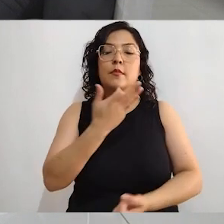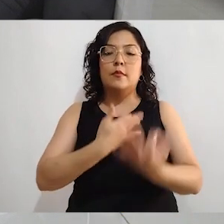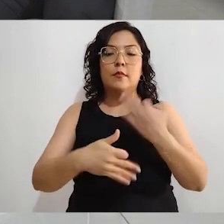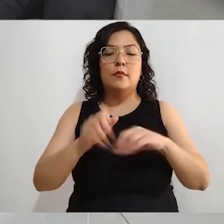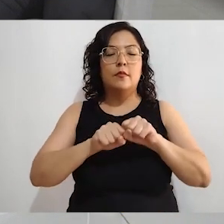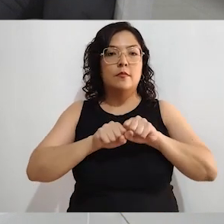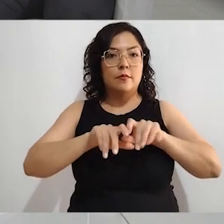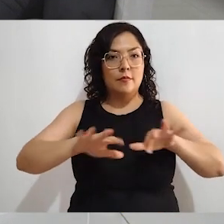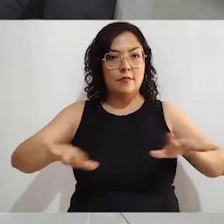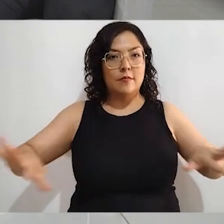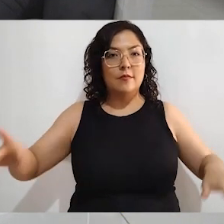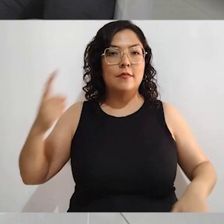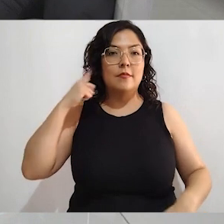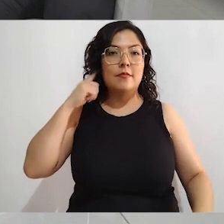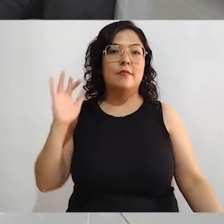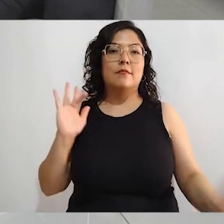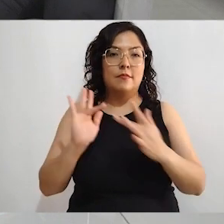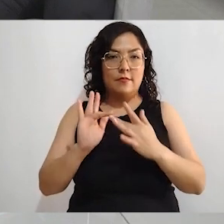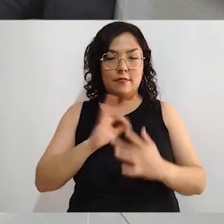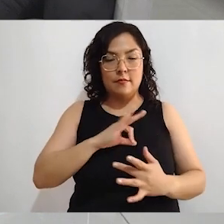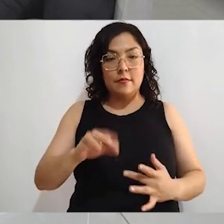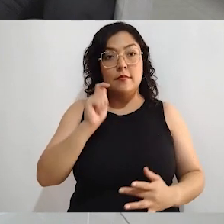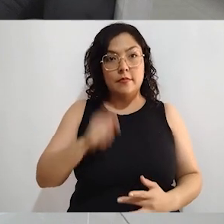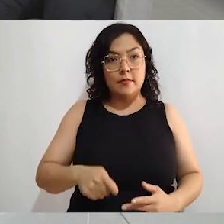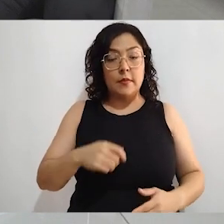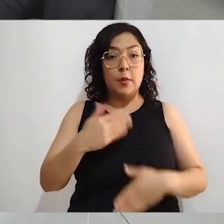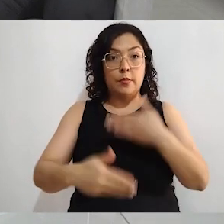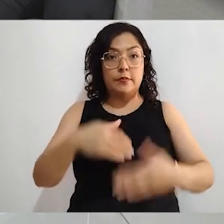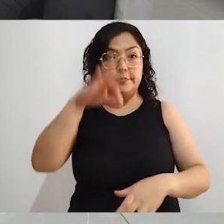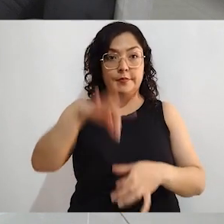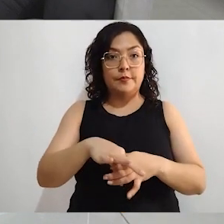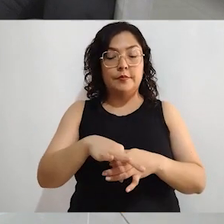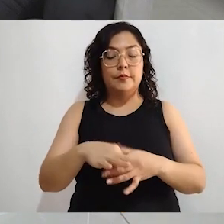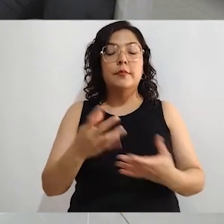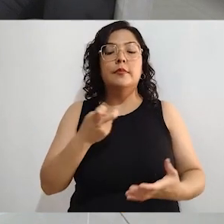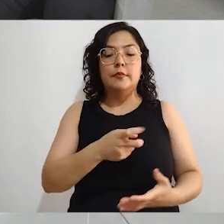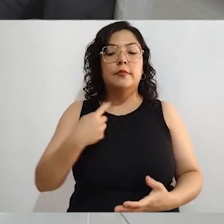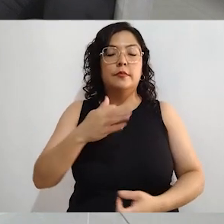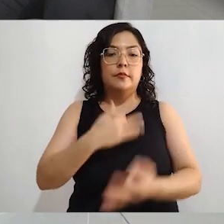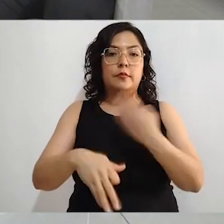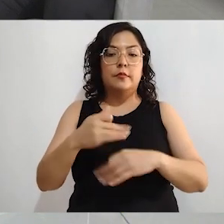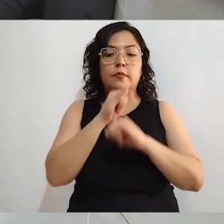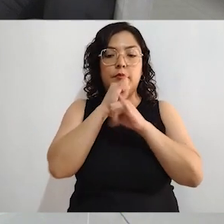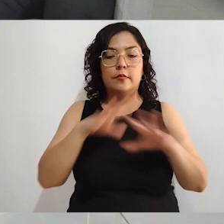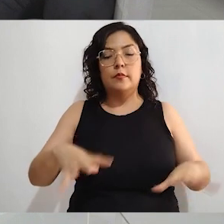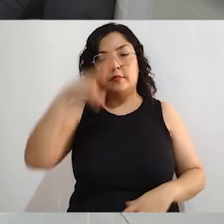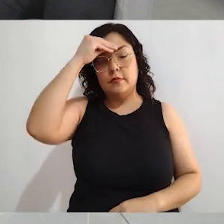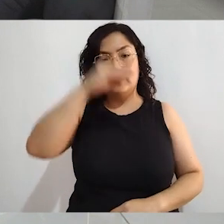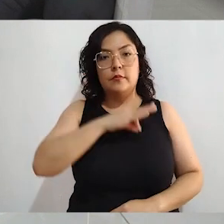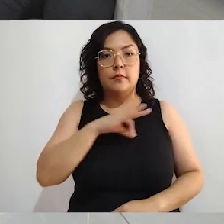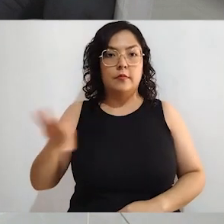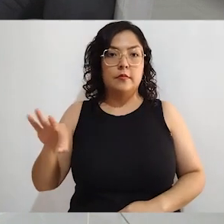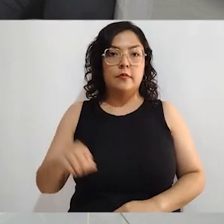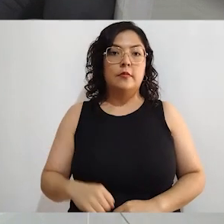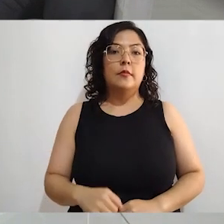ciudadanía y ofrecerle información bien importante sobre este proceso electoral que estamos en marcha y que habrá de tener como